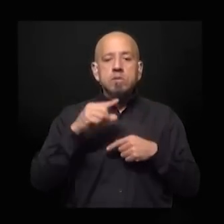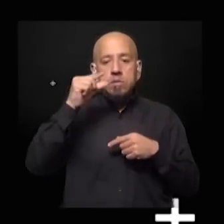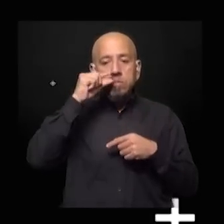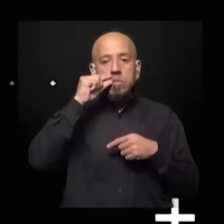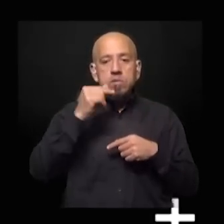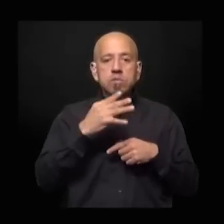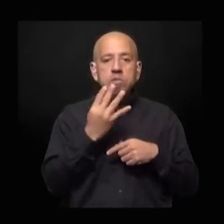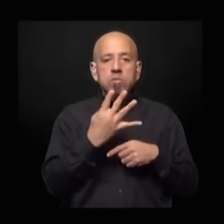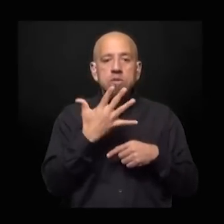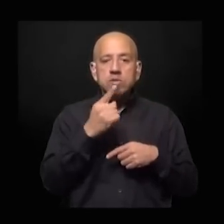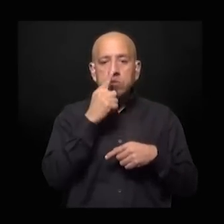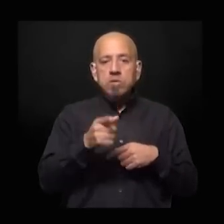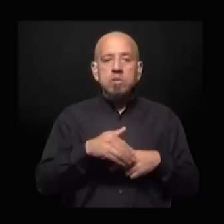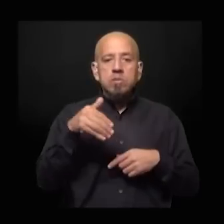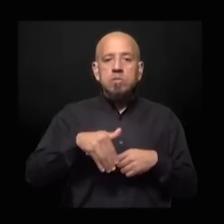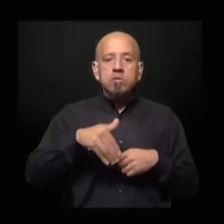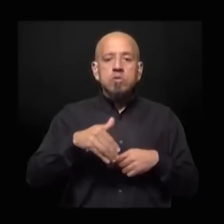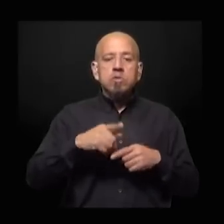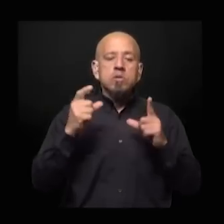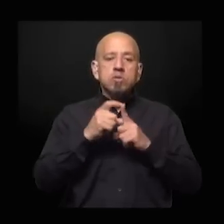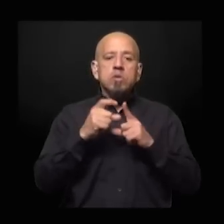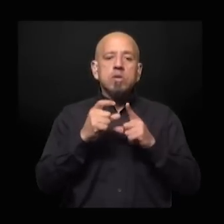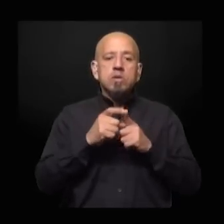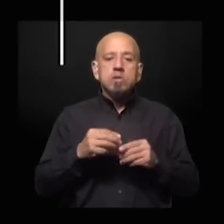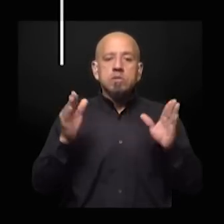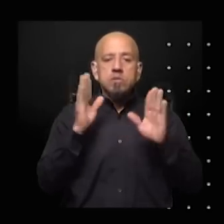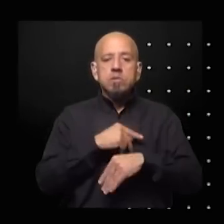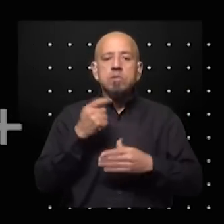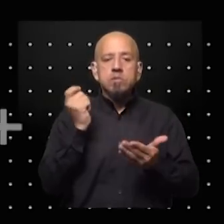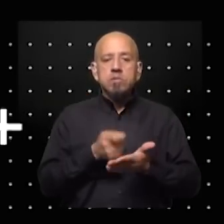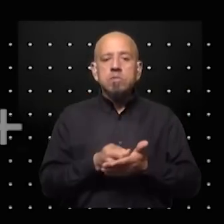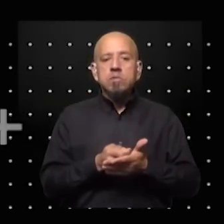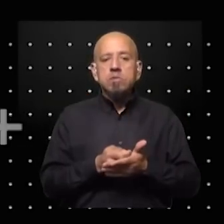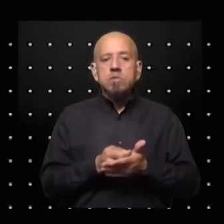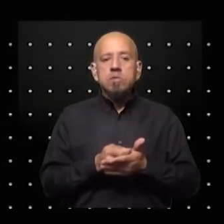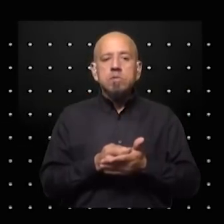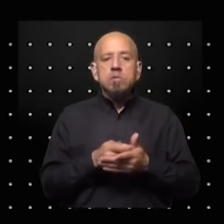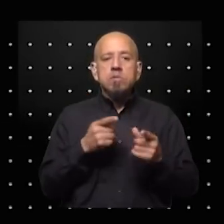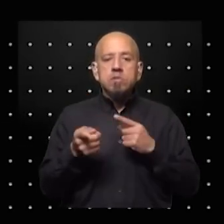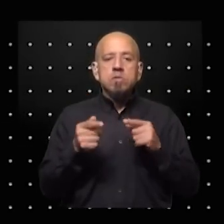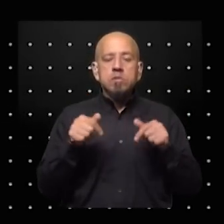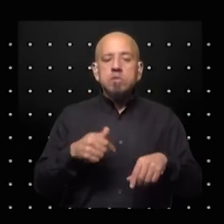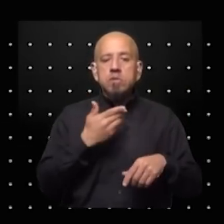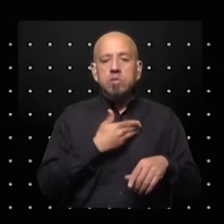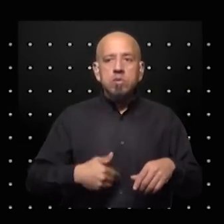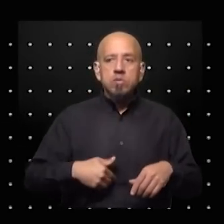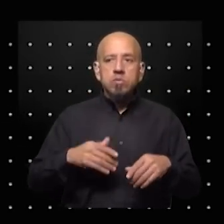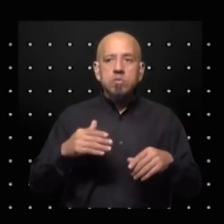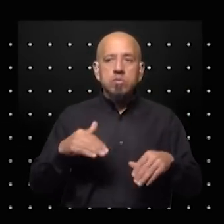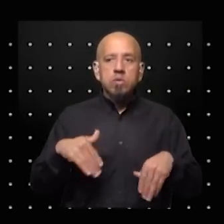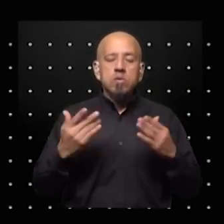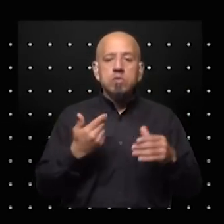de 45 mil millones de dólares que es impagable y eso genera que este gobierno y cualquier gobierno